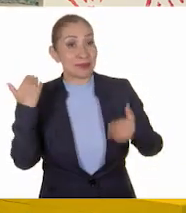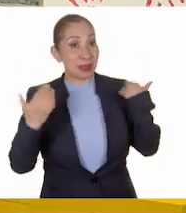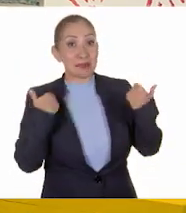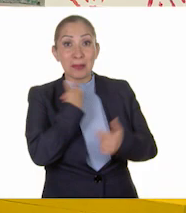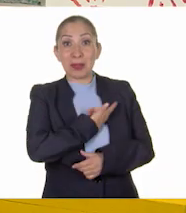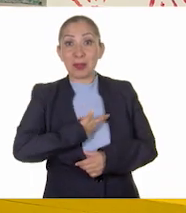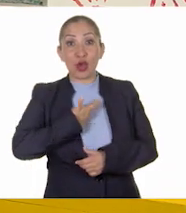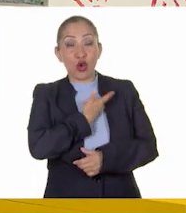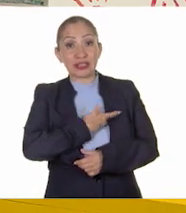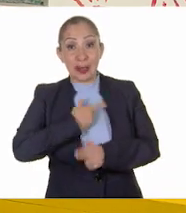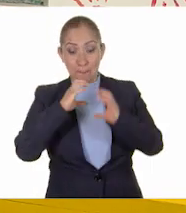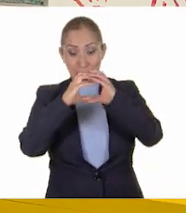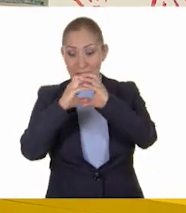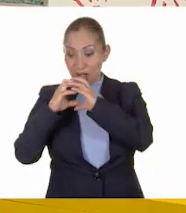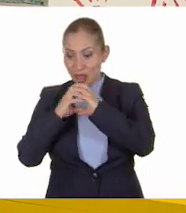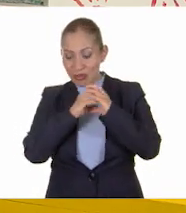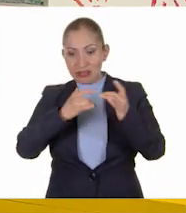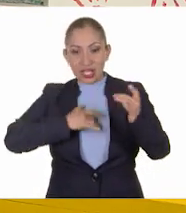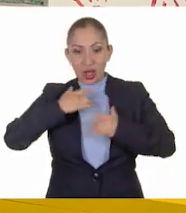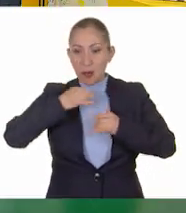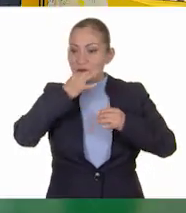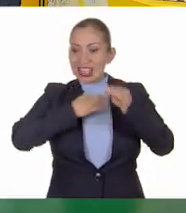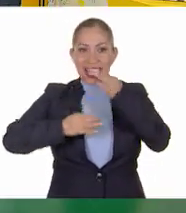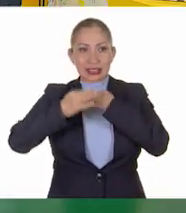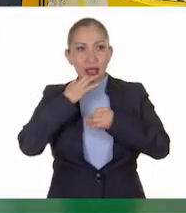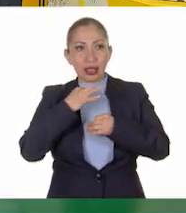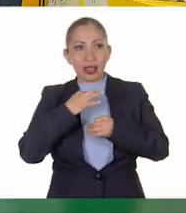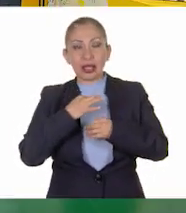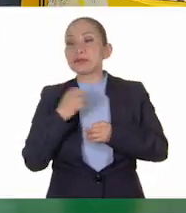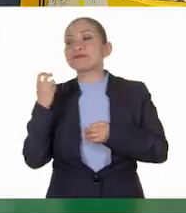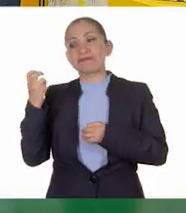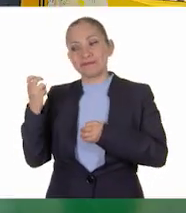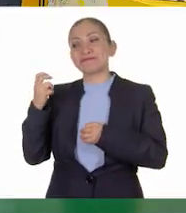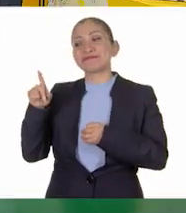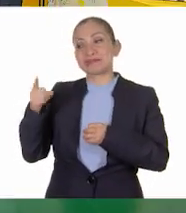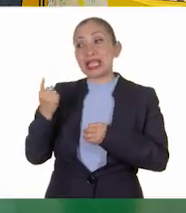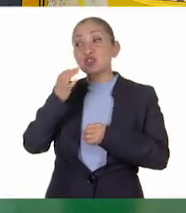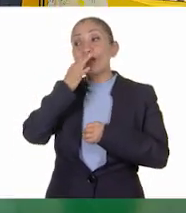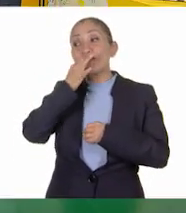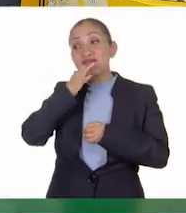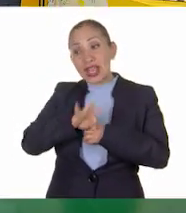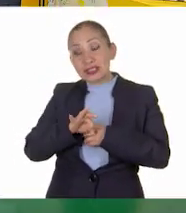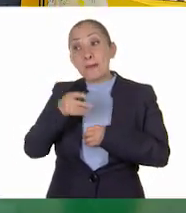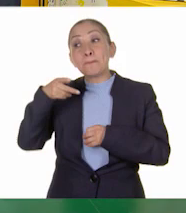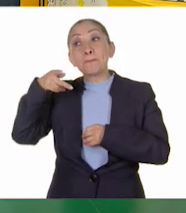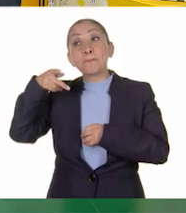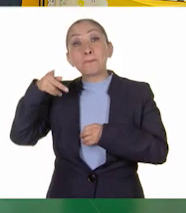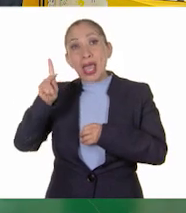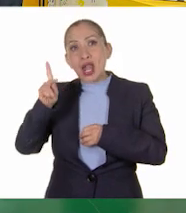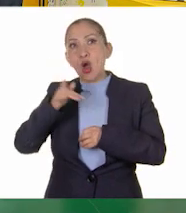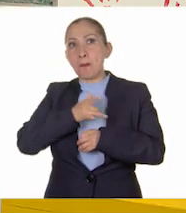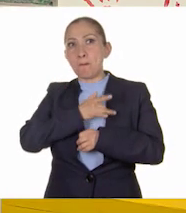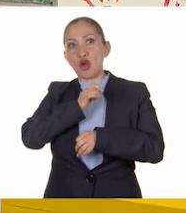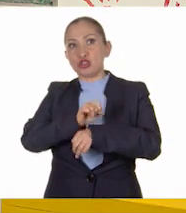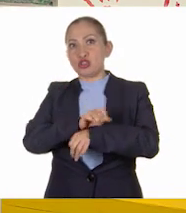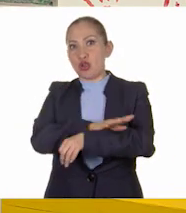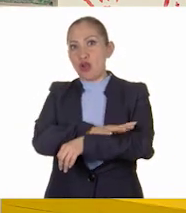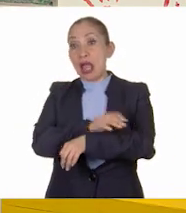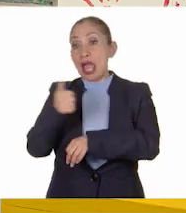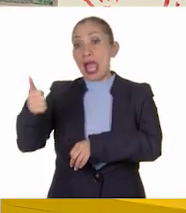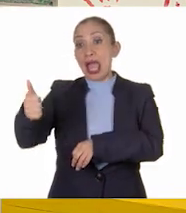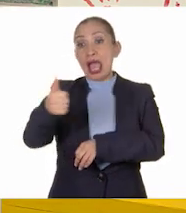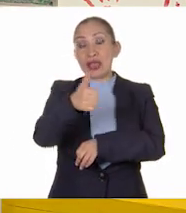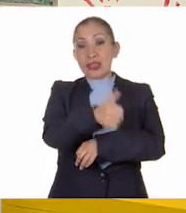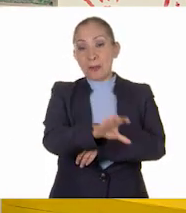Me encantan las pelotas y sentí como una fiesta. Precisamente, es una fiesta, pero de emociones. Cada